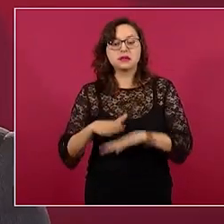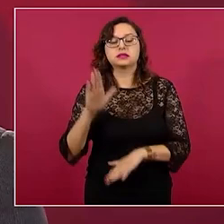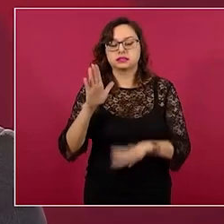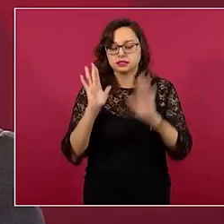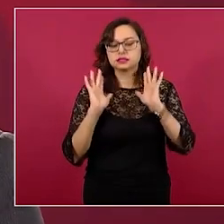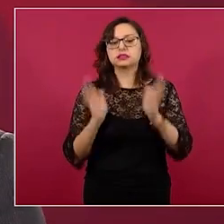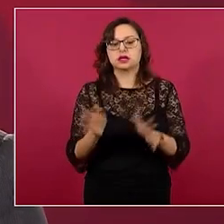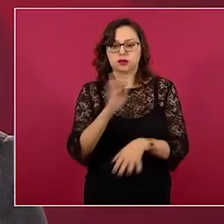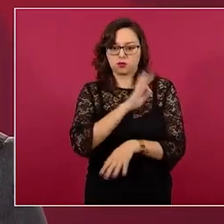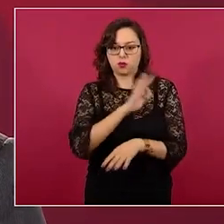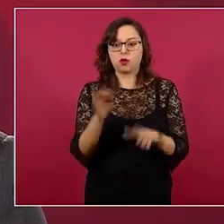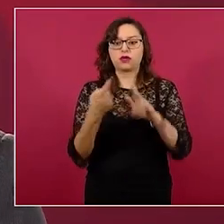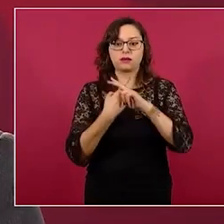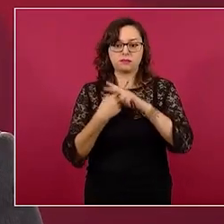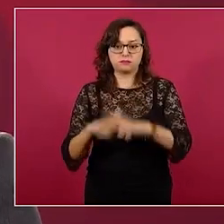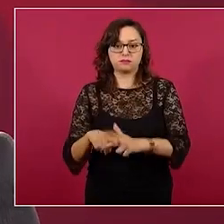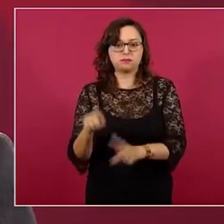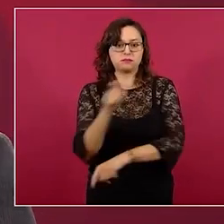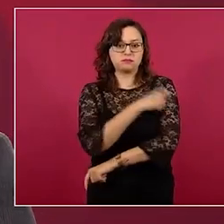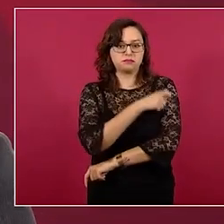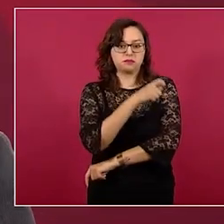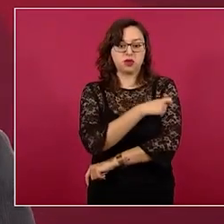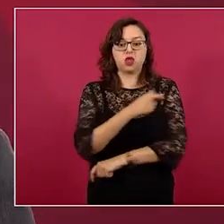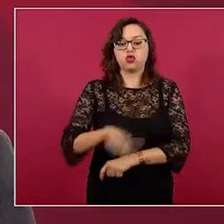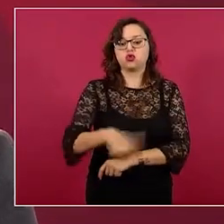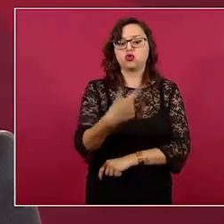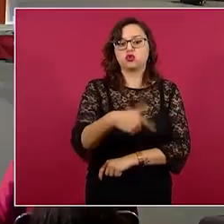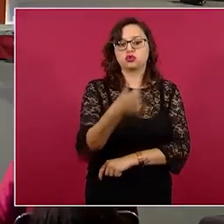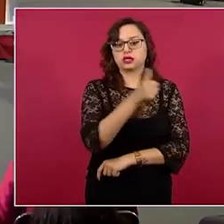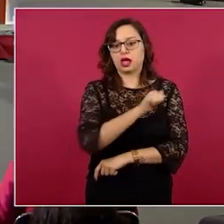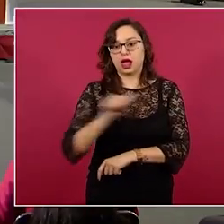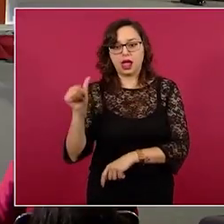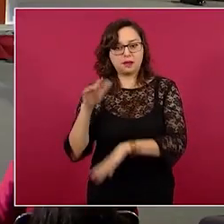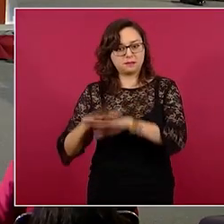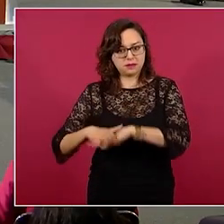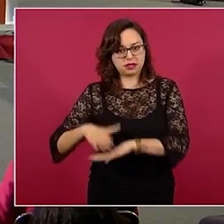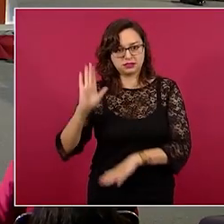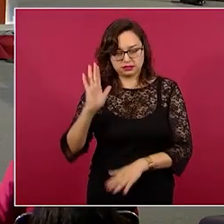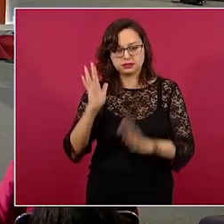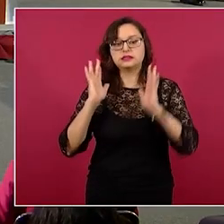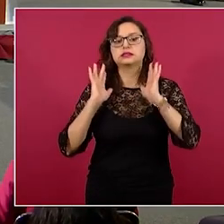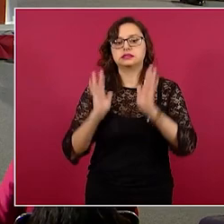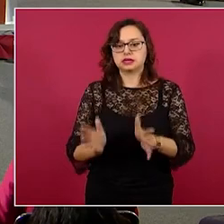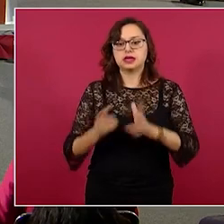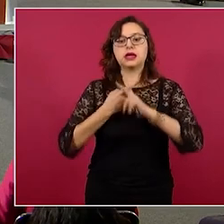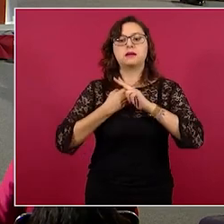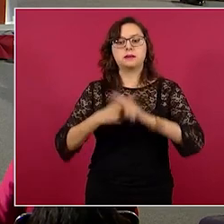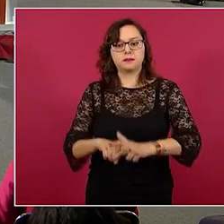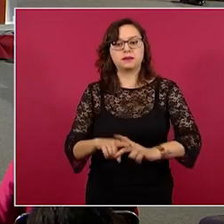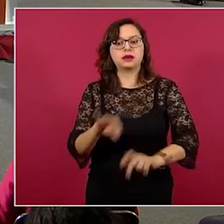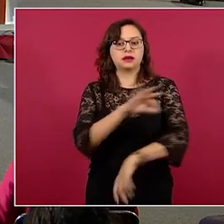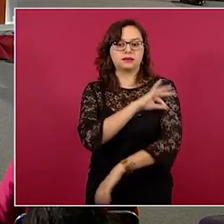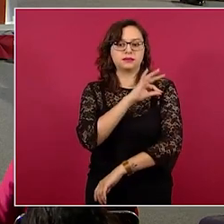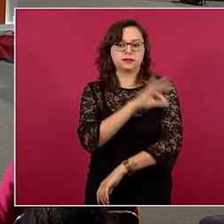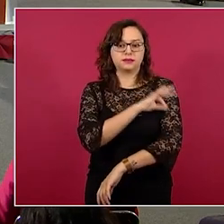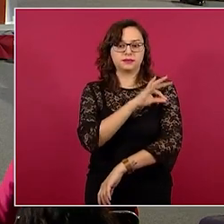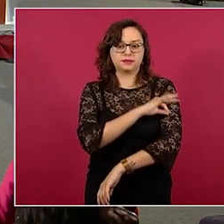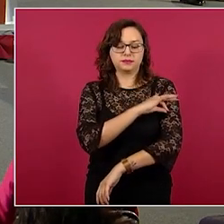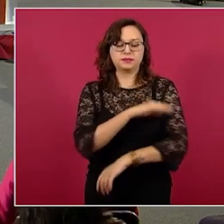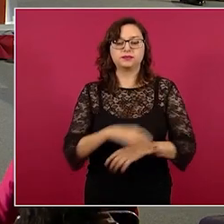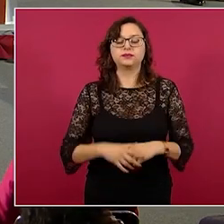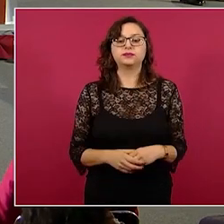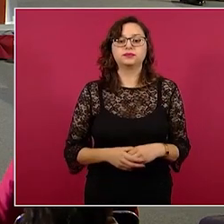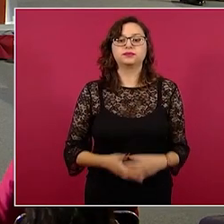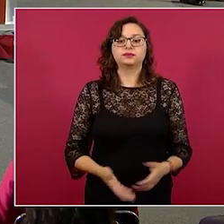cobertura universal a partir de los 12 años lo penúltimo que quiero comentar son dos